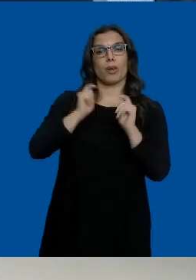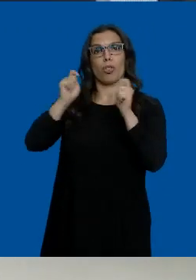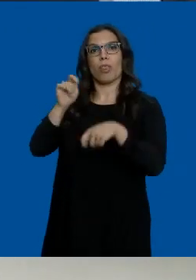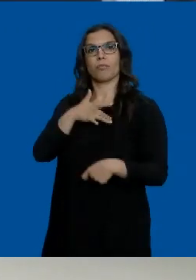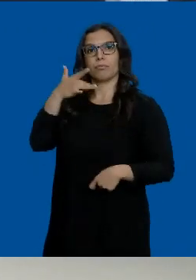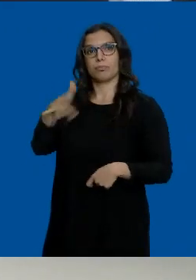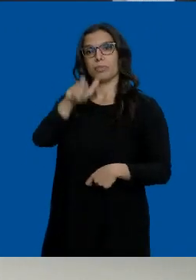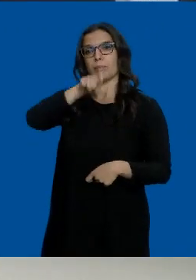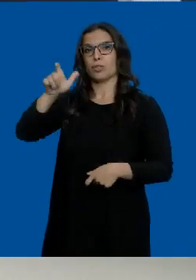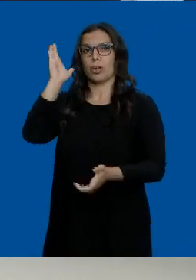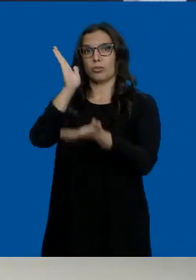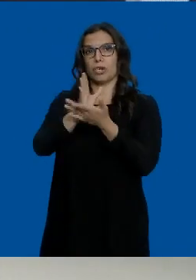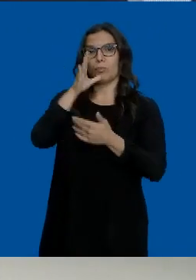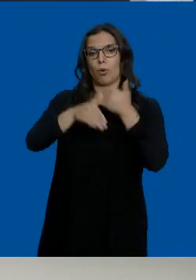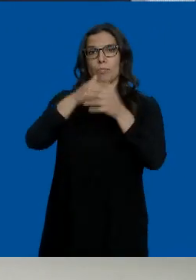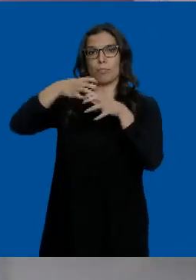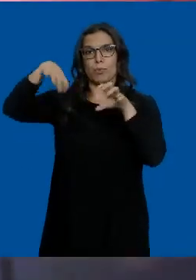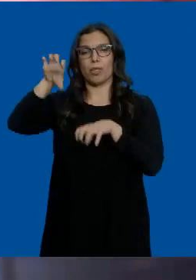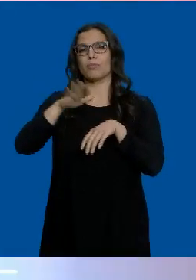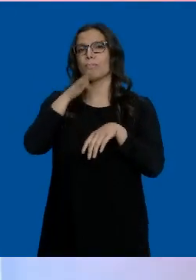el indulto a los condenados por el procés.